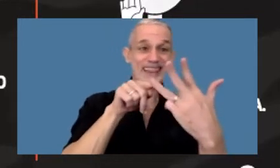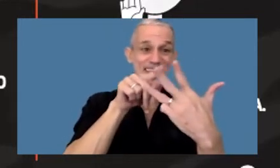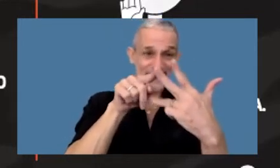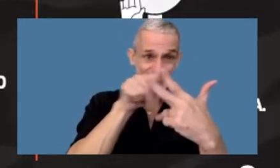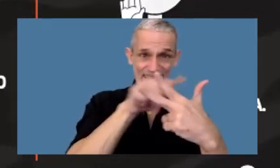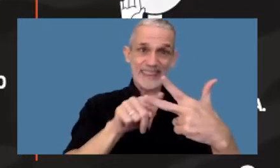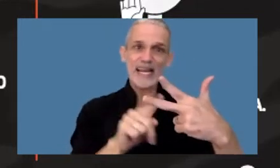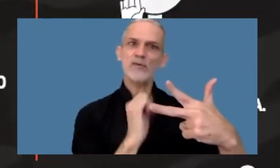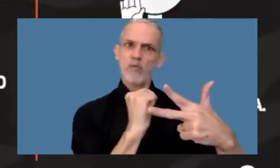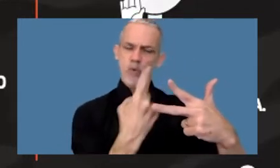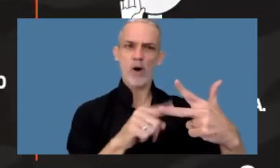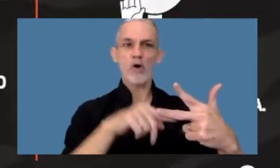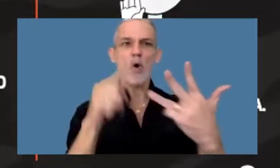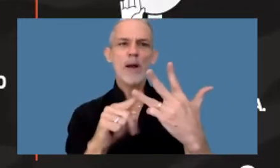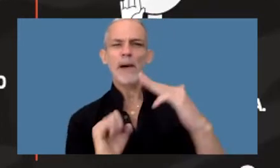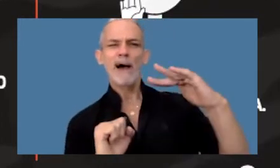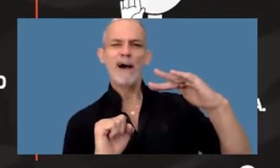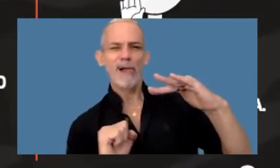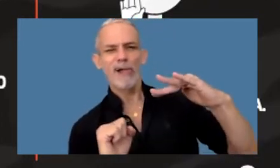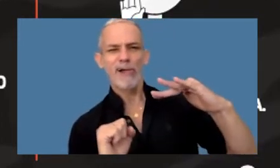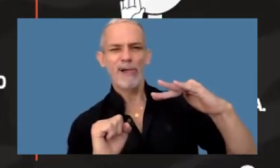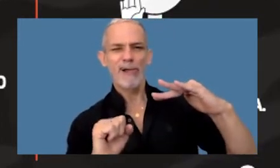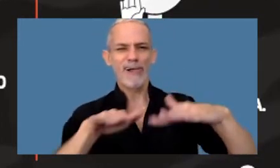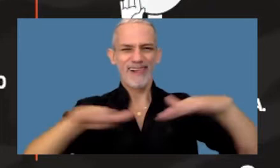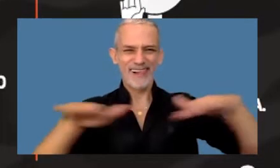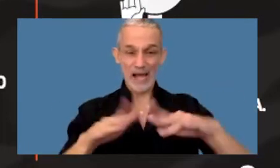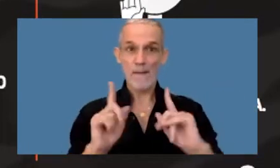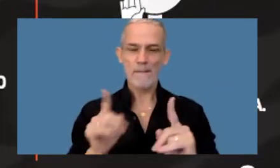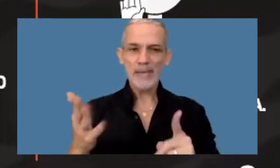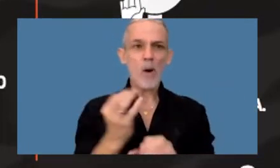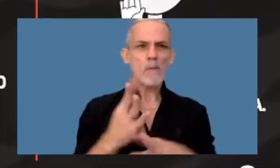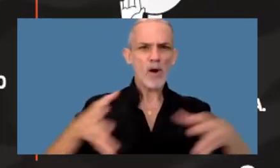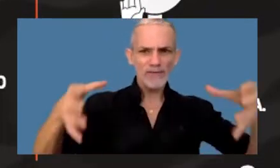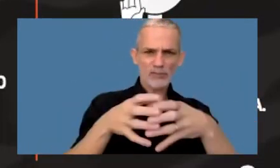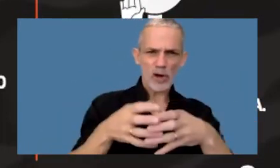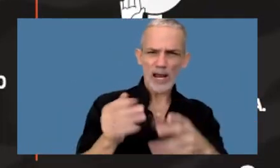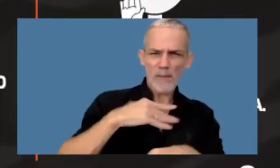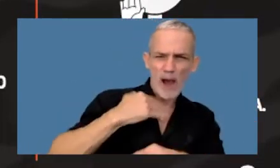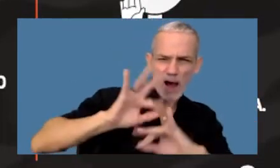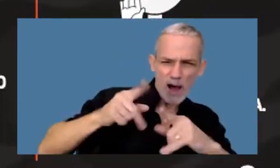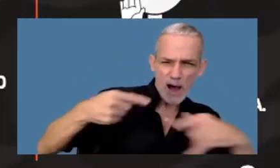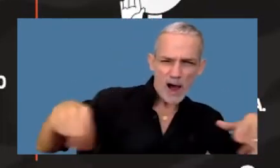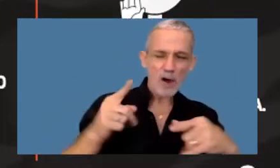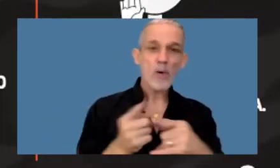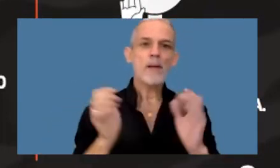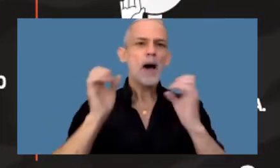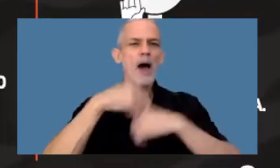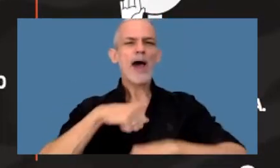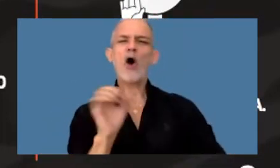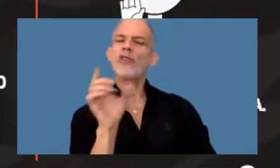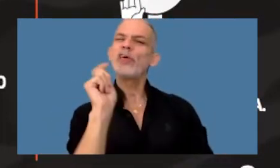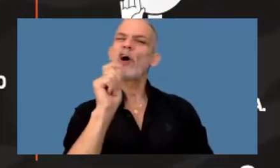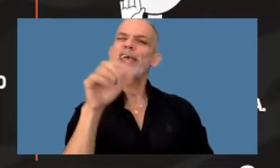patas es de lo que se valen las bandas profesionales de ciberdelincuentes para mantener oculta su identidad